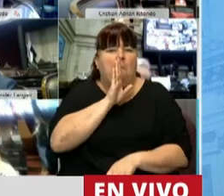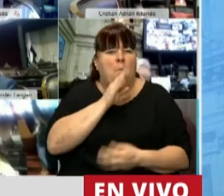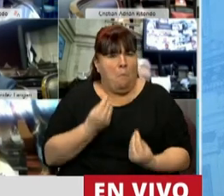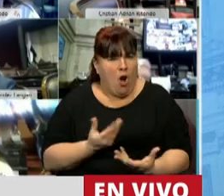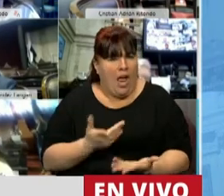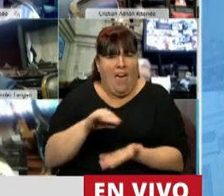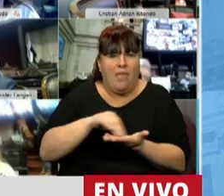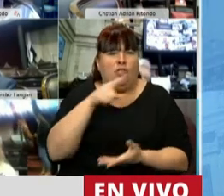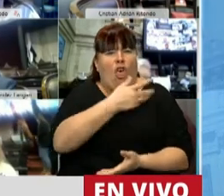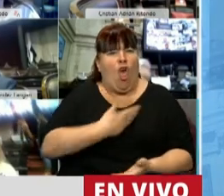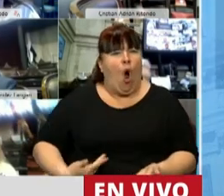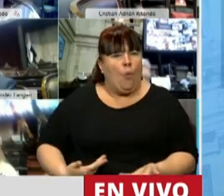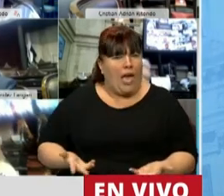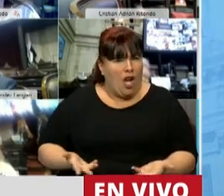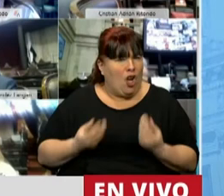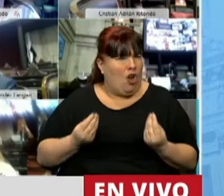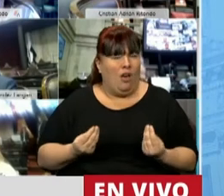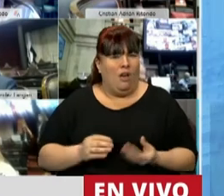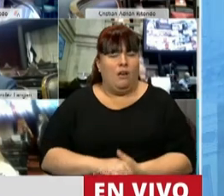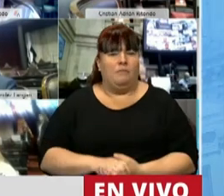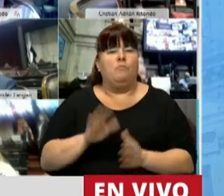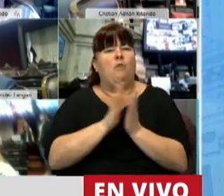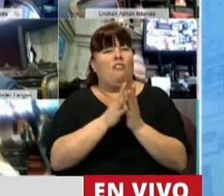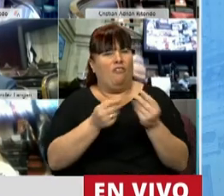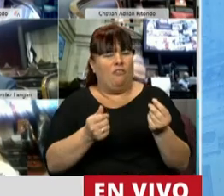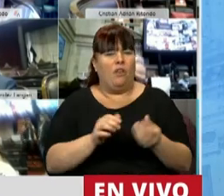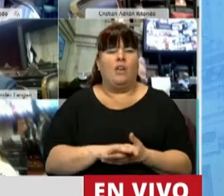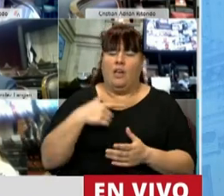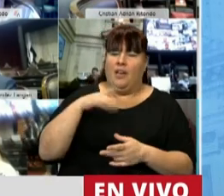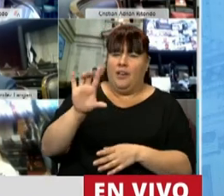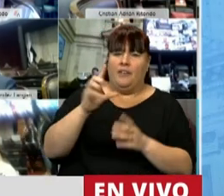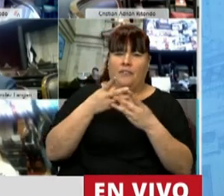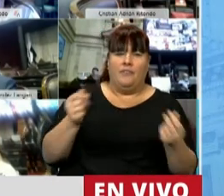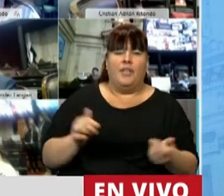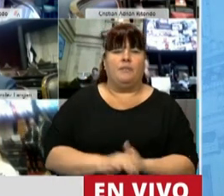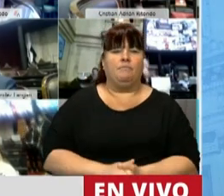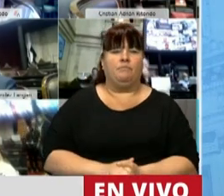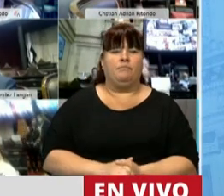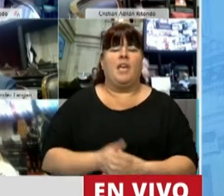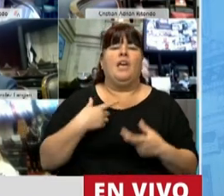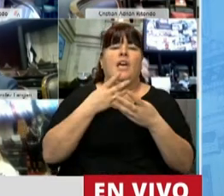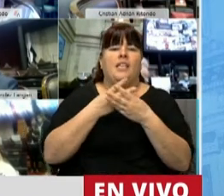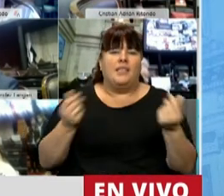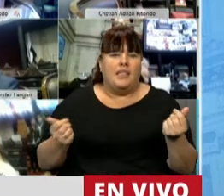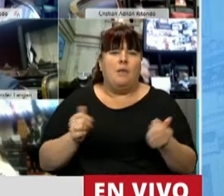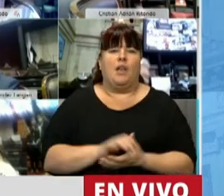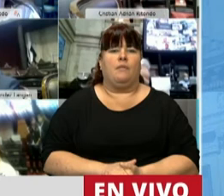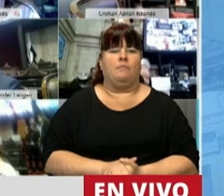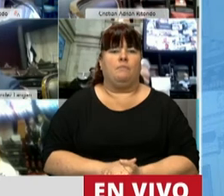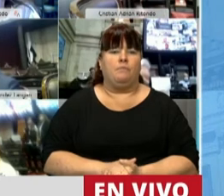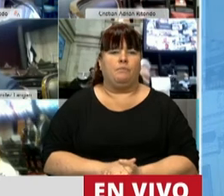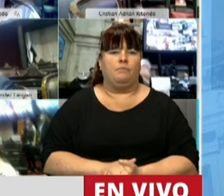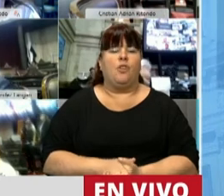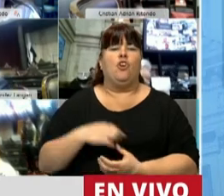los diputados oficialistas? Sí, fue redondeando. Fue redondeando, señor presidente. Y terminando, le voy a decir que